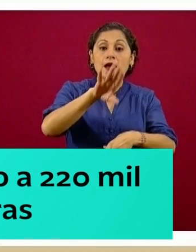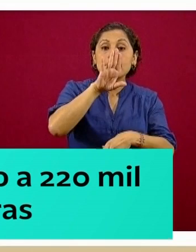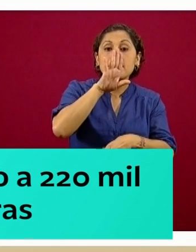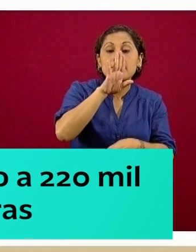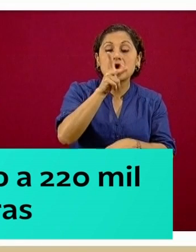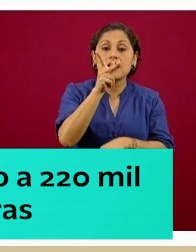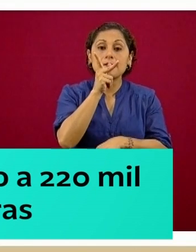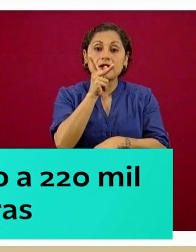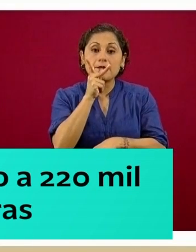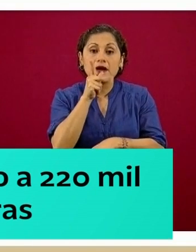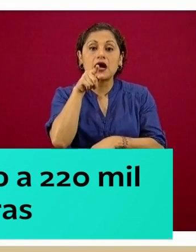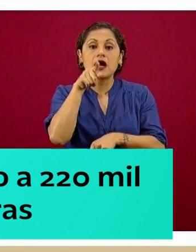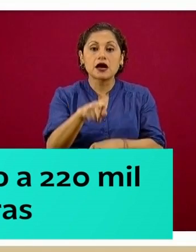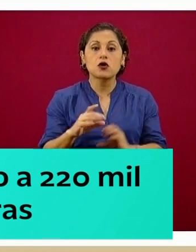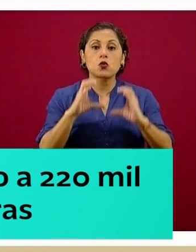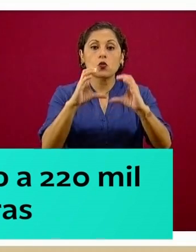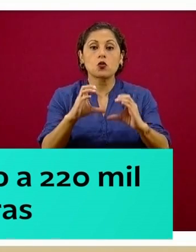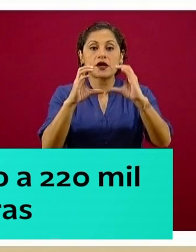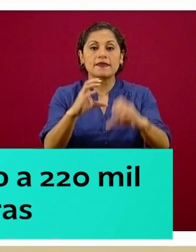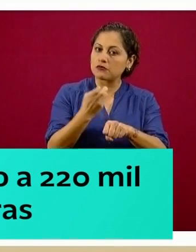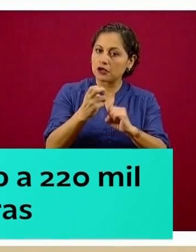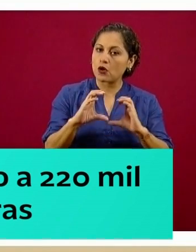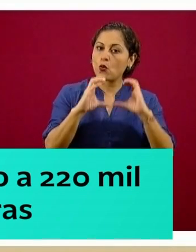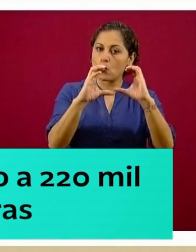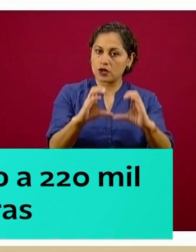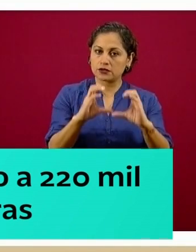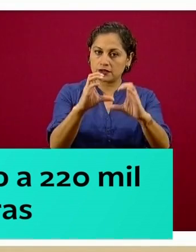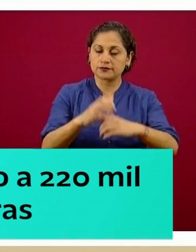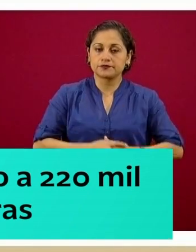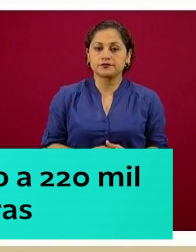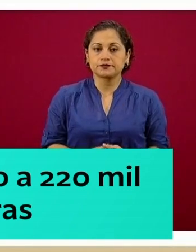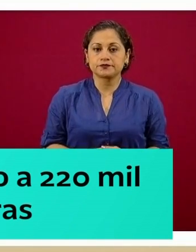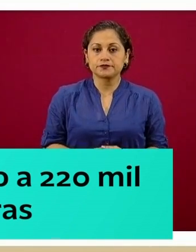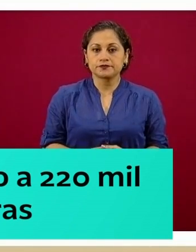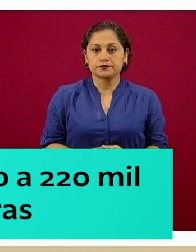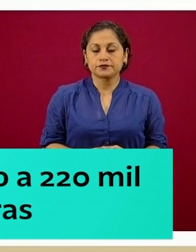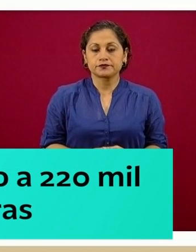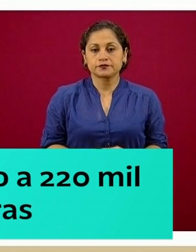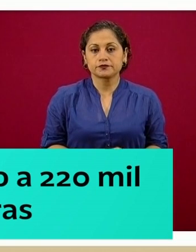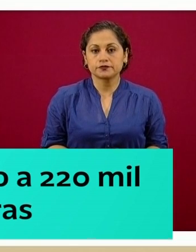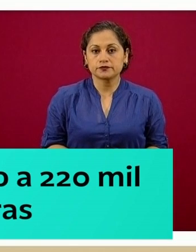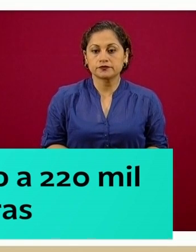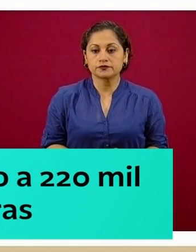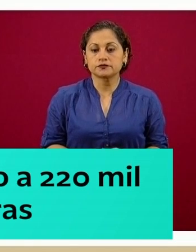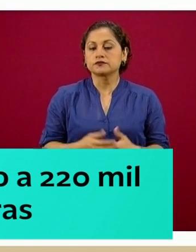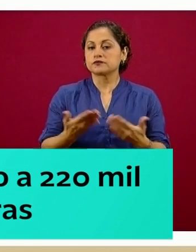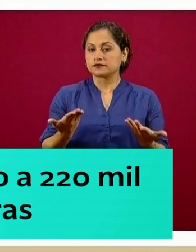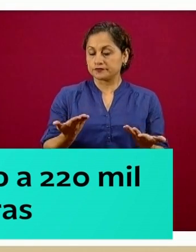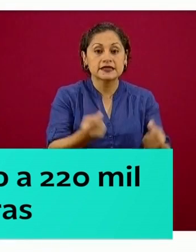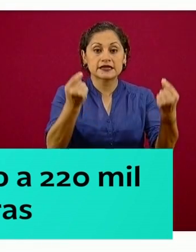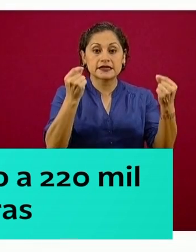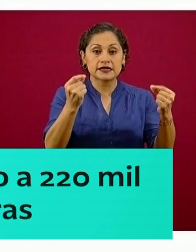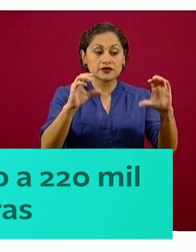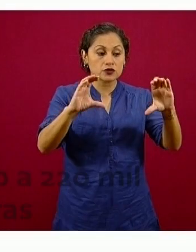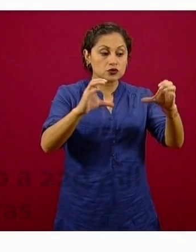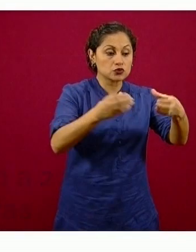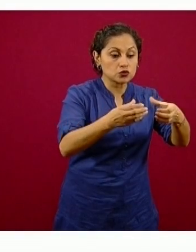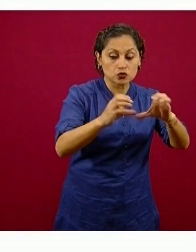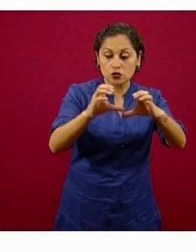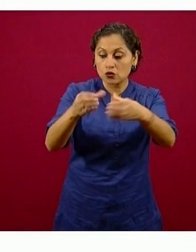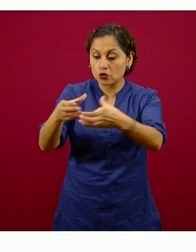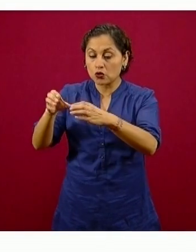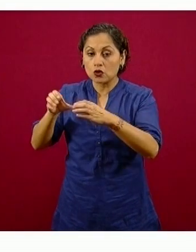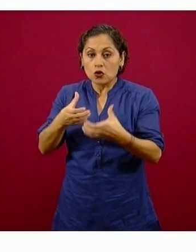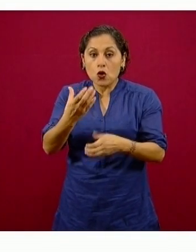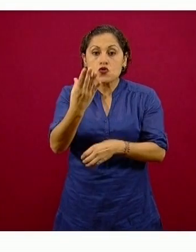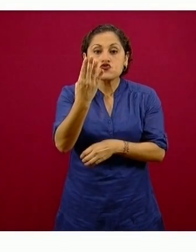el mes de junio del 2020 tiene un padrón de más de 120 mil menores y 118 mil madres, padres